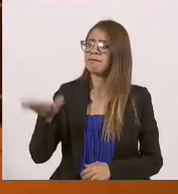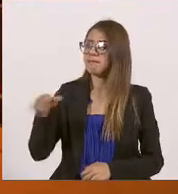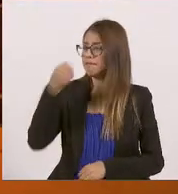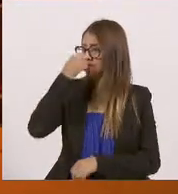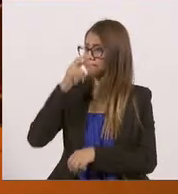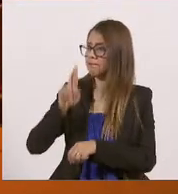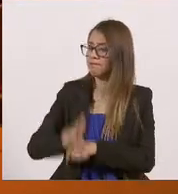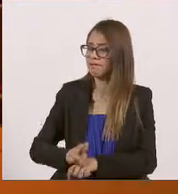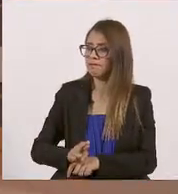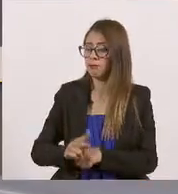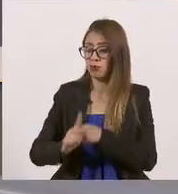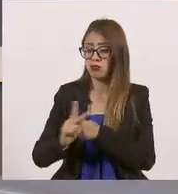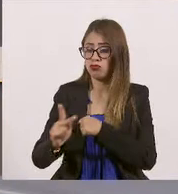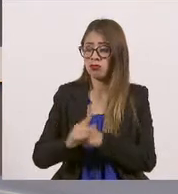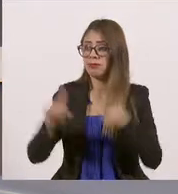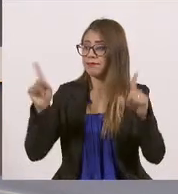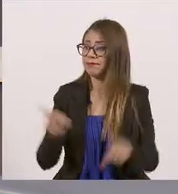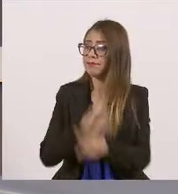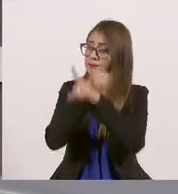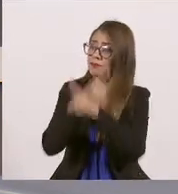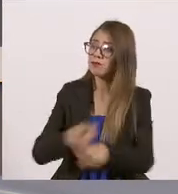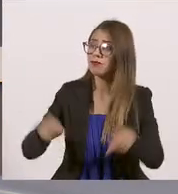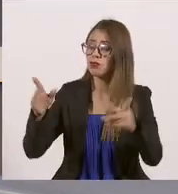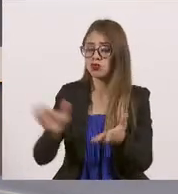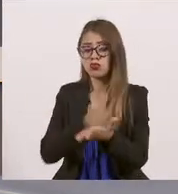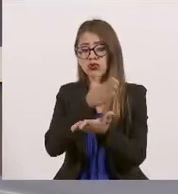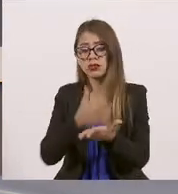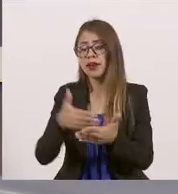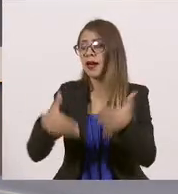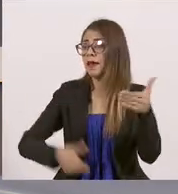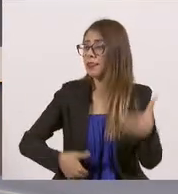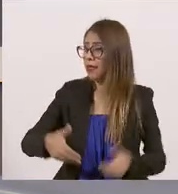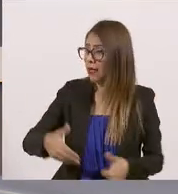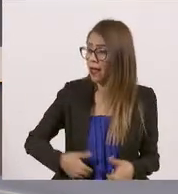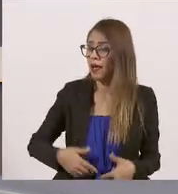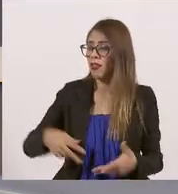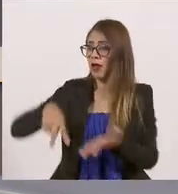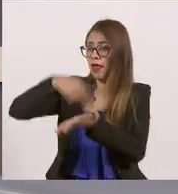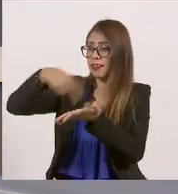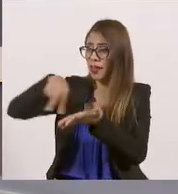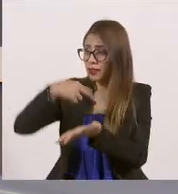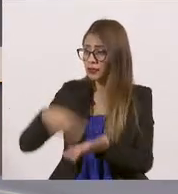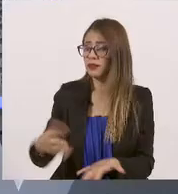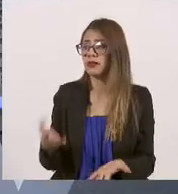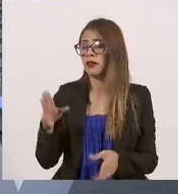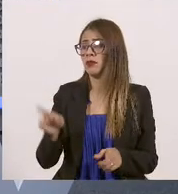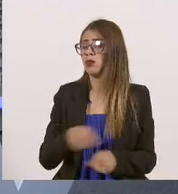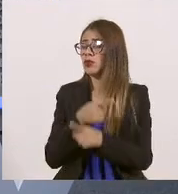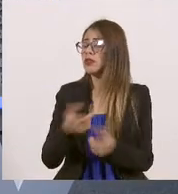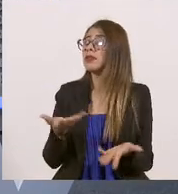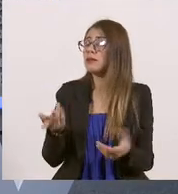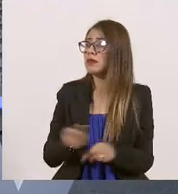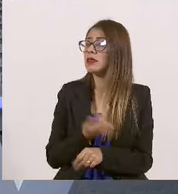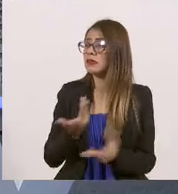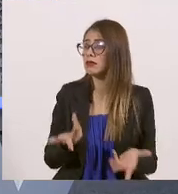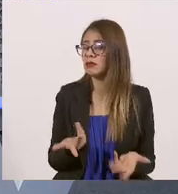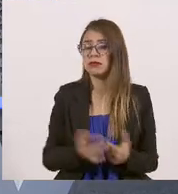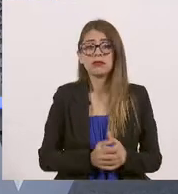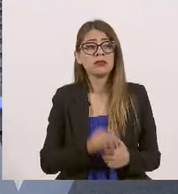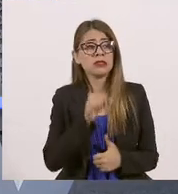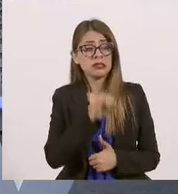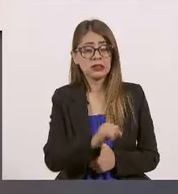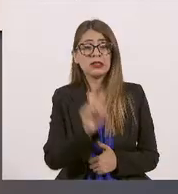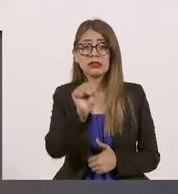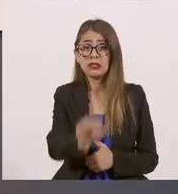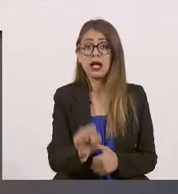pues ya viene también la segunda temporada de la Orquesta Filarmónica, obras de teatro, danza y música, ¿no? Así es, bueno, todos los sábados a las